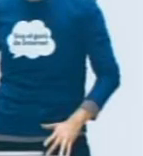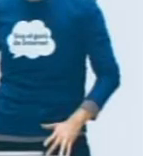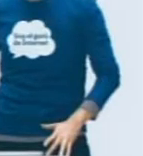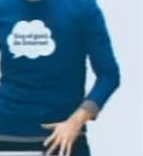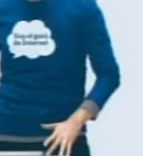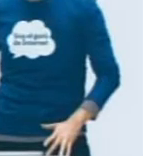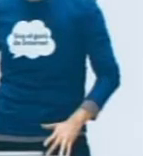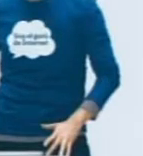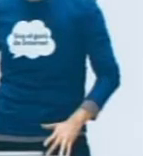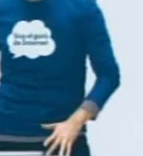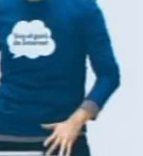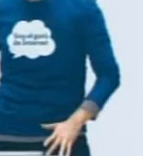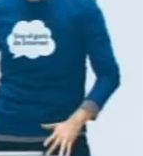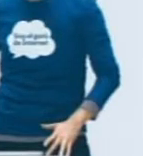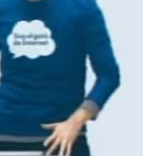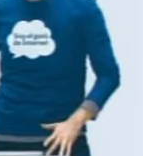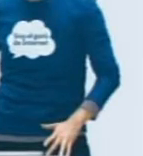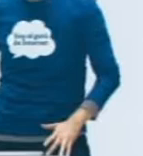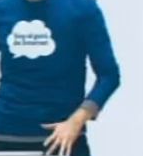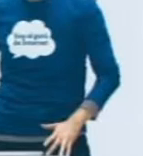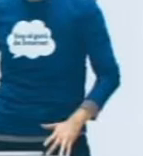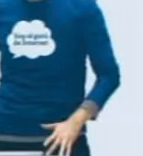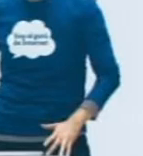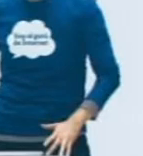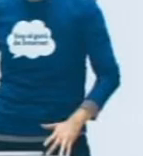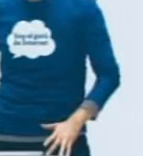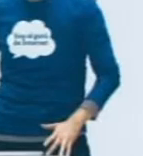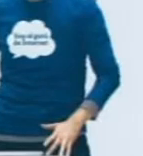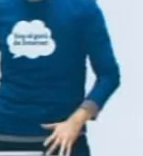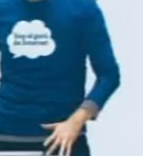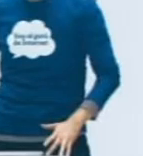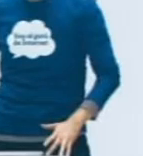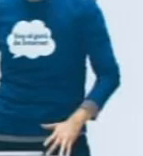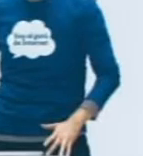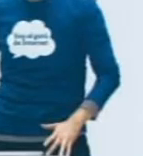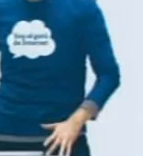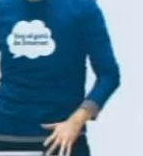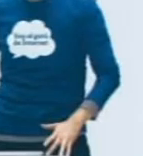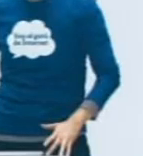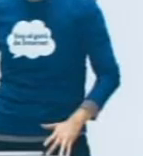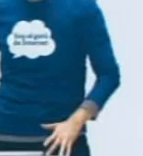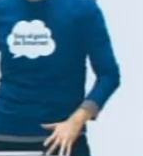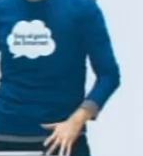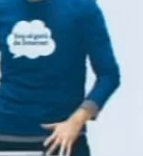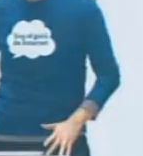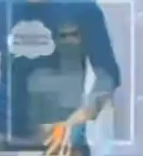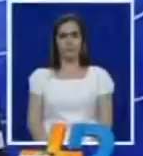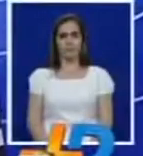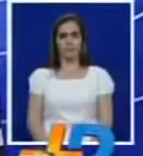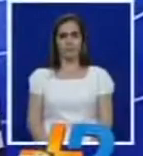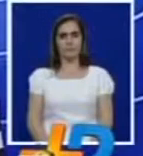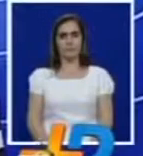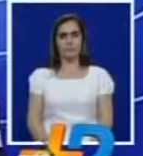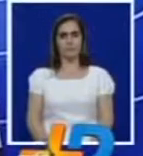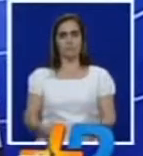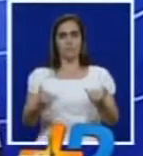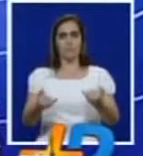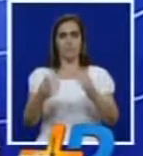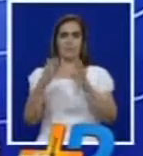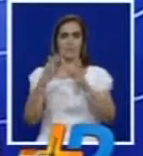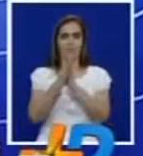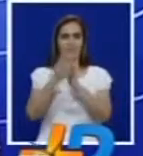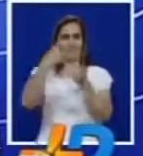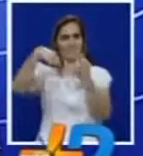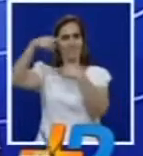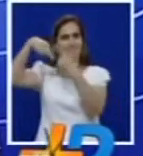pesos mensuales incluye servicio preferido fijo más móvil Movistar compartida la vida es más momento de conocer